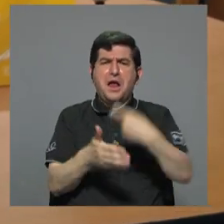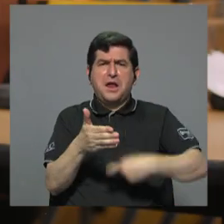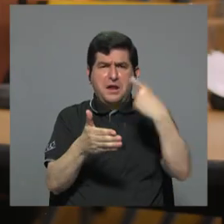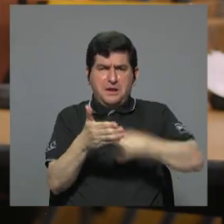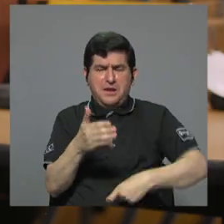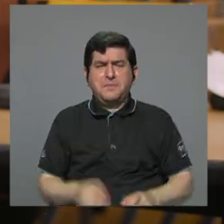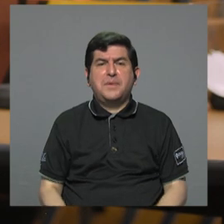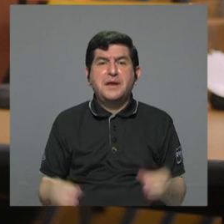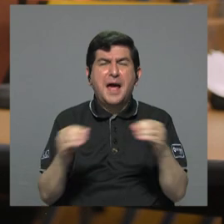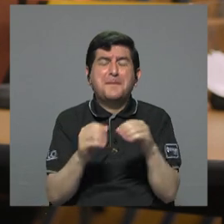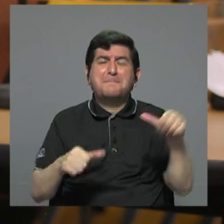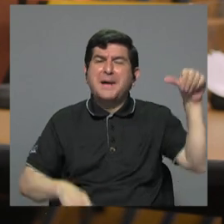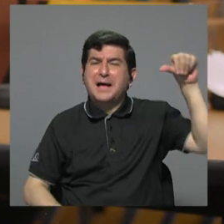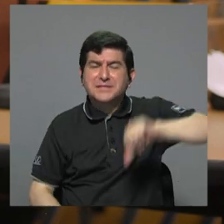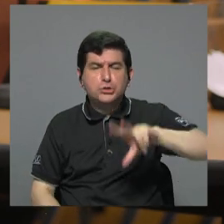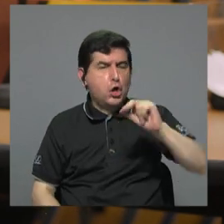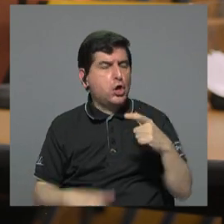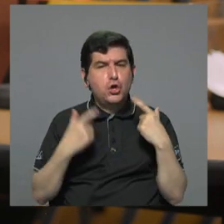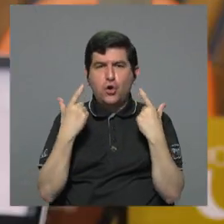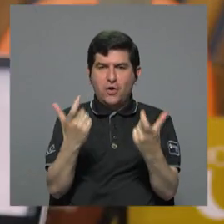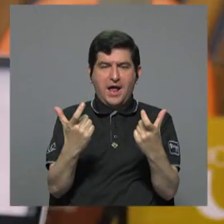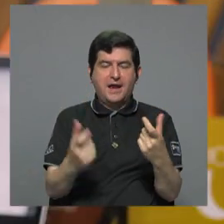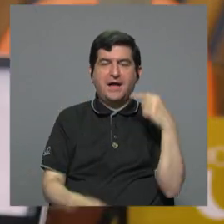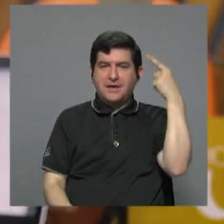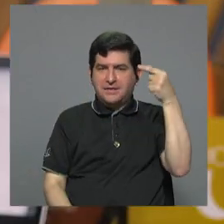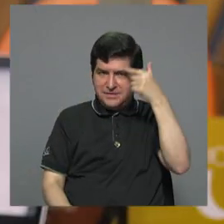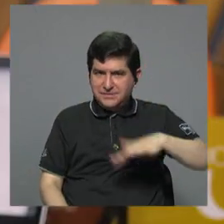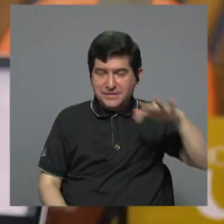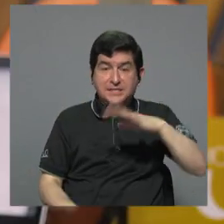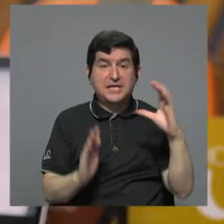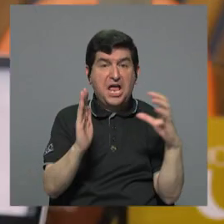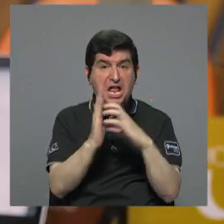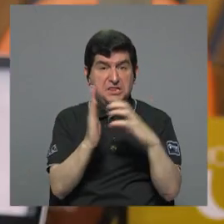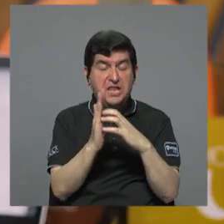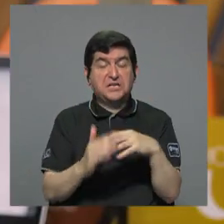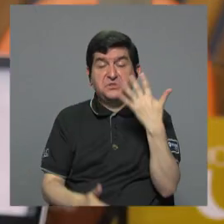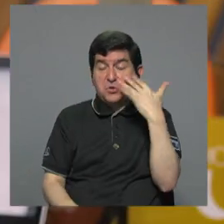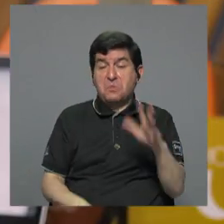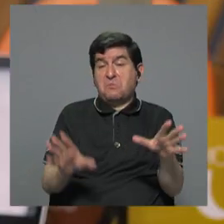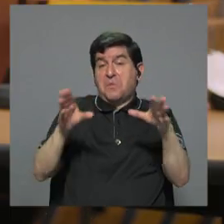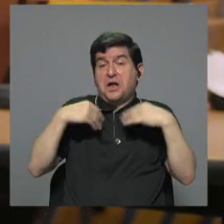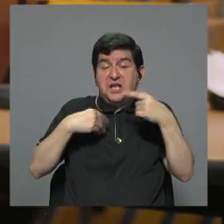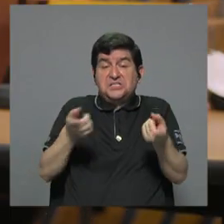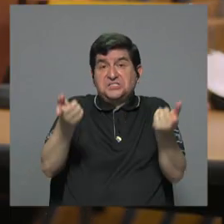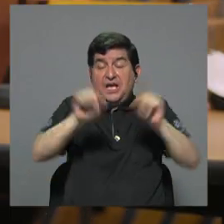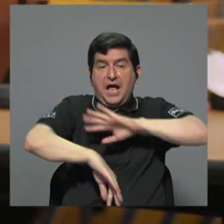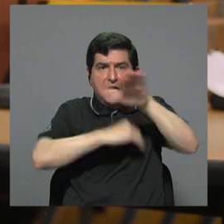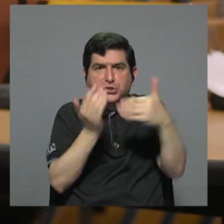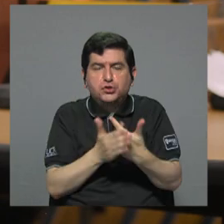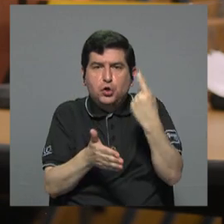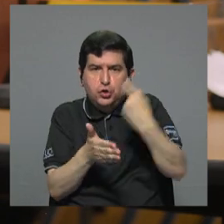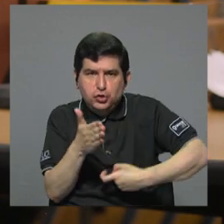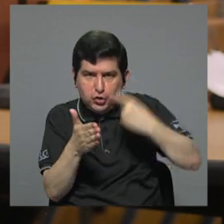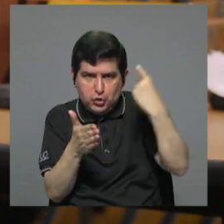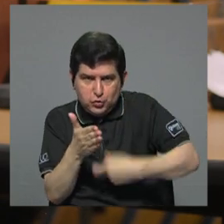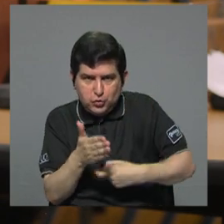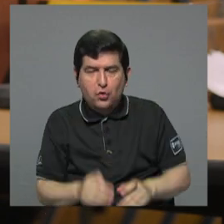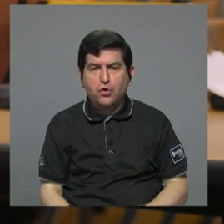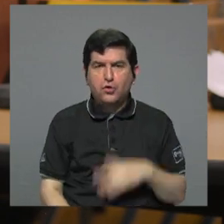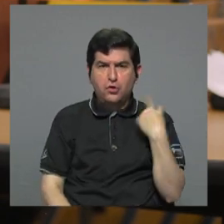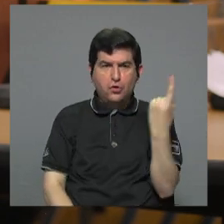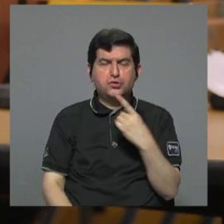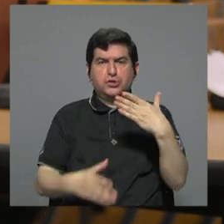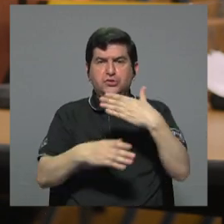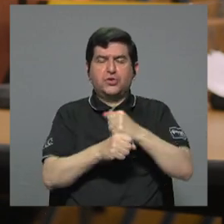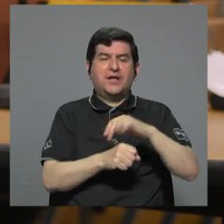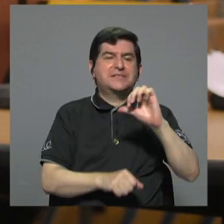generan más pérdidas que ganancias al estado el texto parece asumir que ese es el caso de todos los impuestos que únicamente